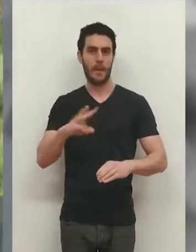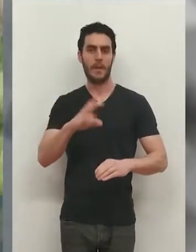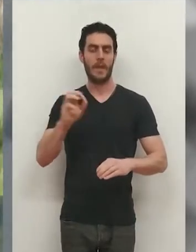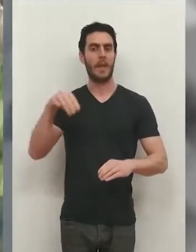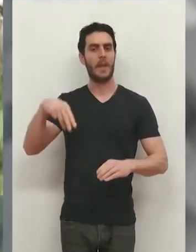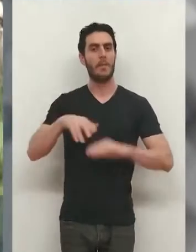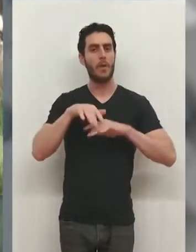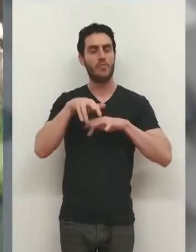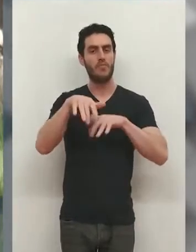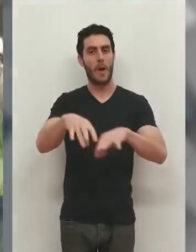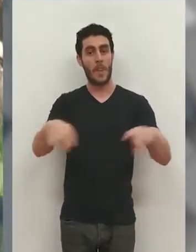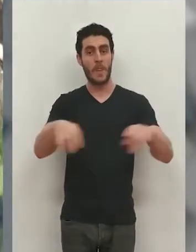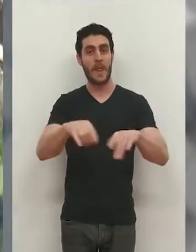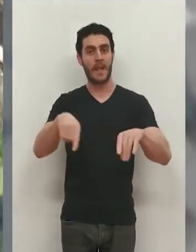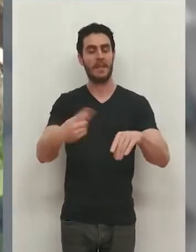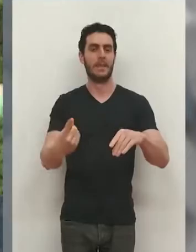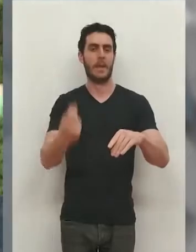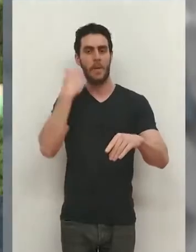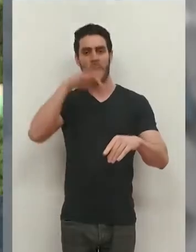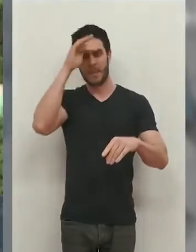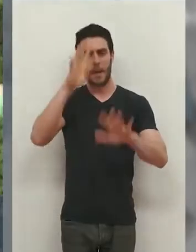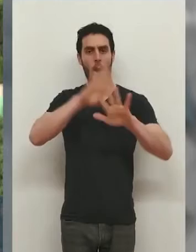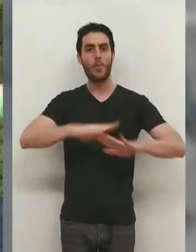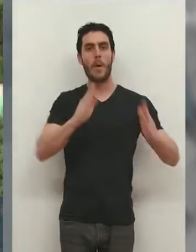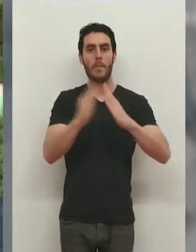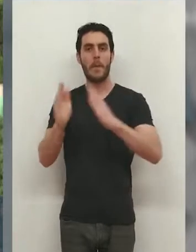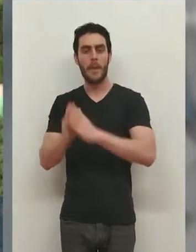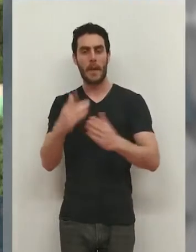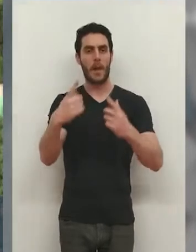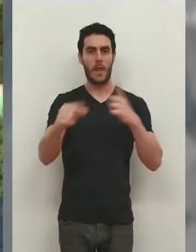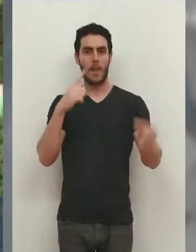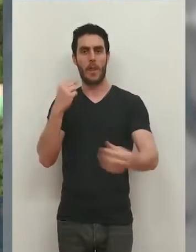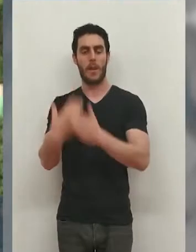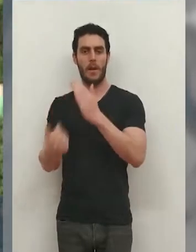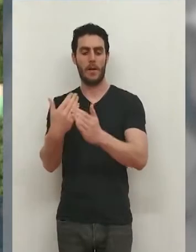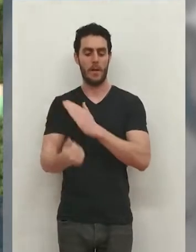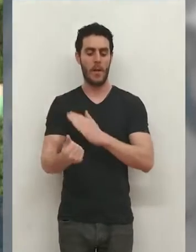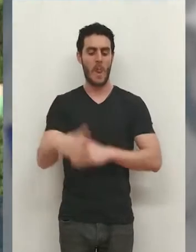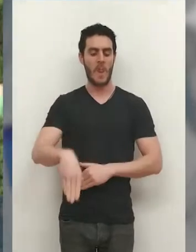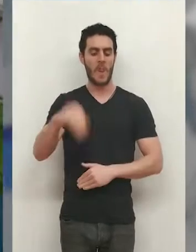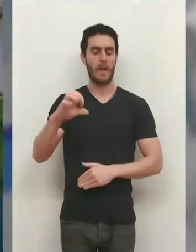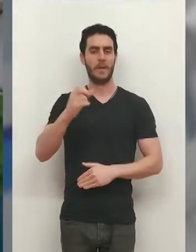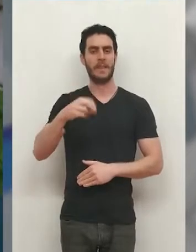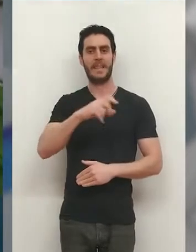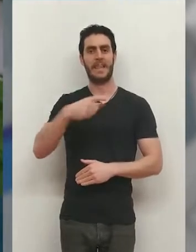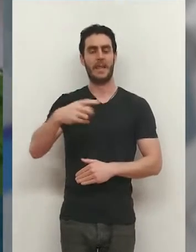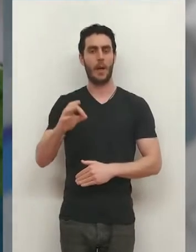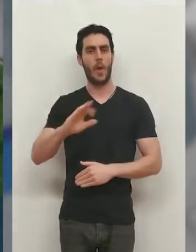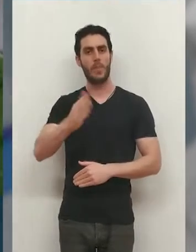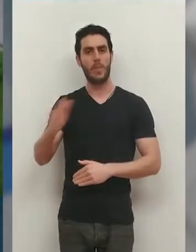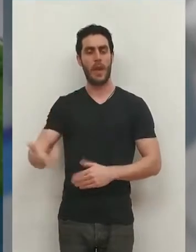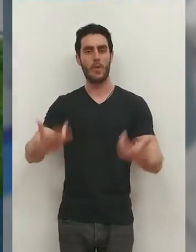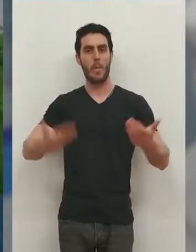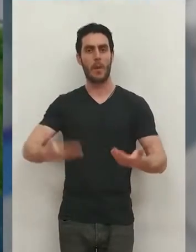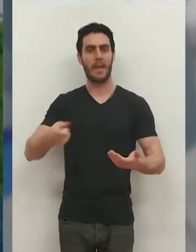hasta 30 centímetros provocó este fin de semana el desalojo de nueve viviendas. Esta en el Cerro Santiago presenta daños muy importantes